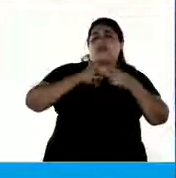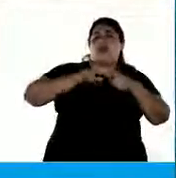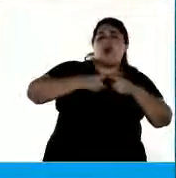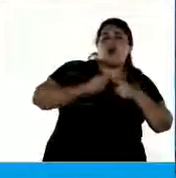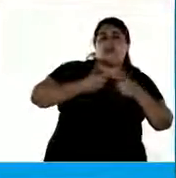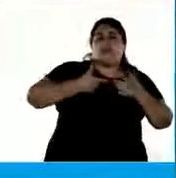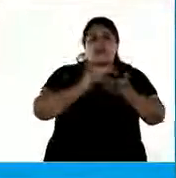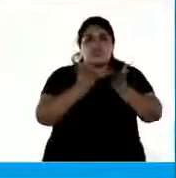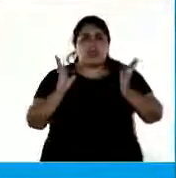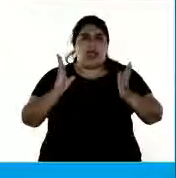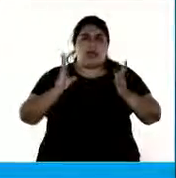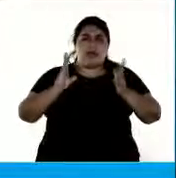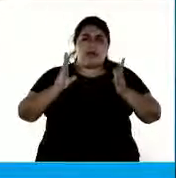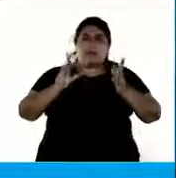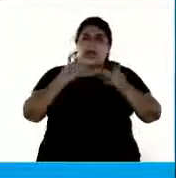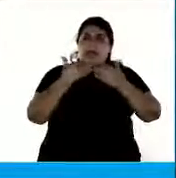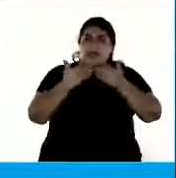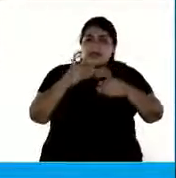transformación